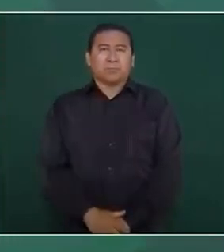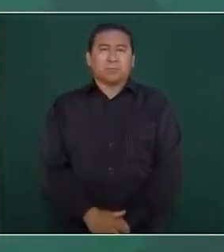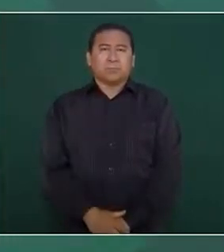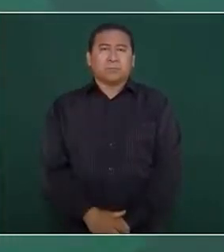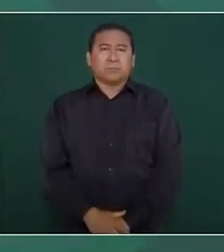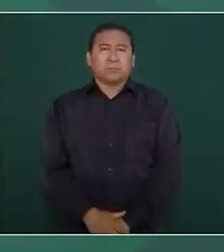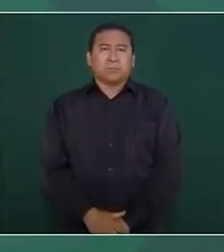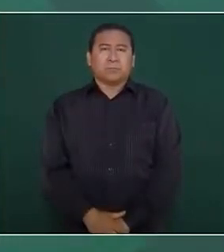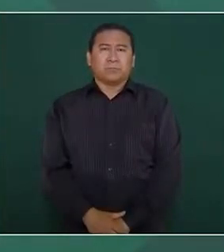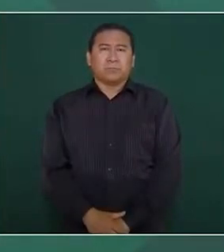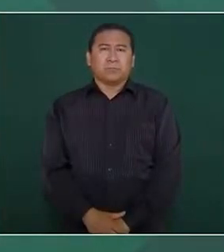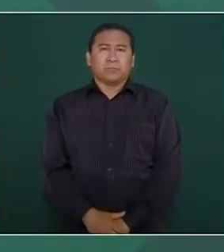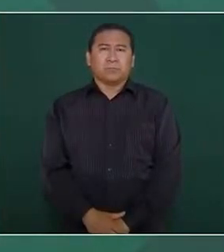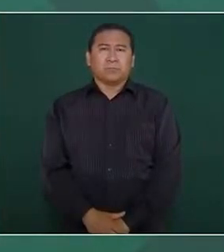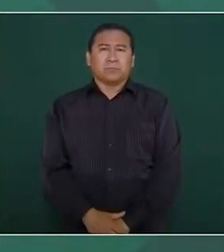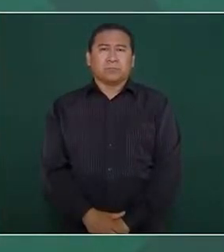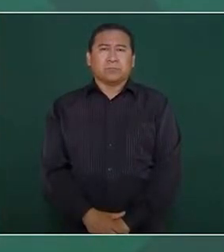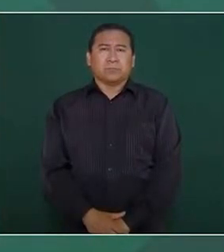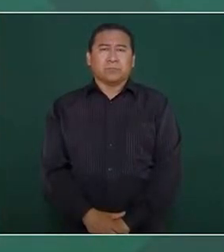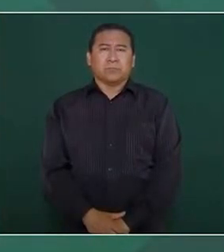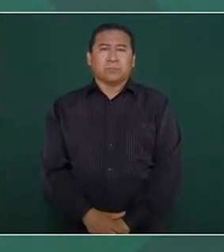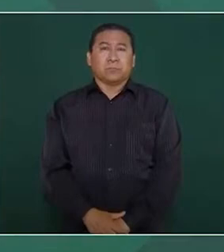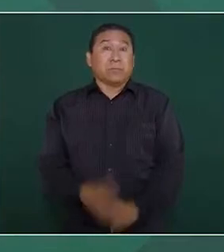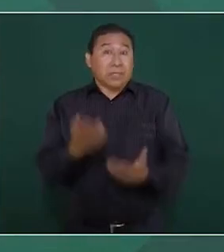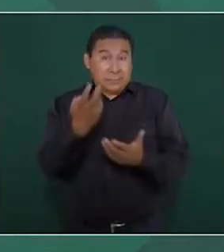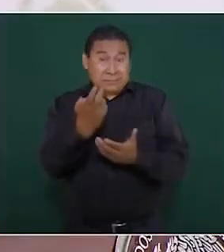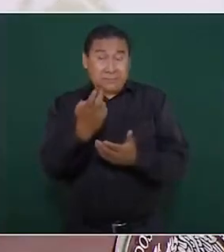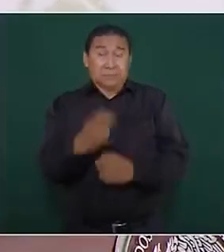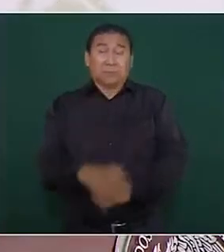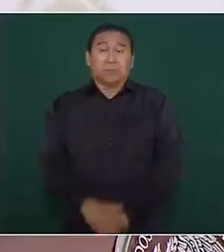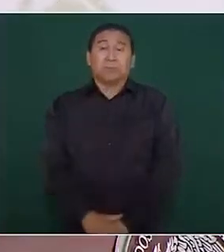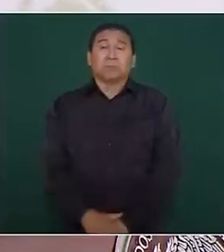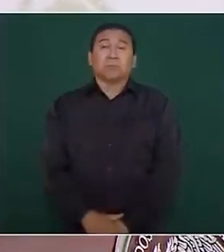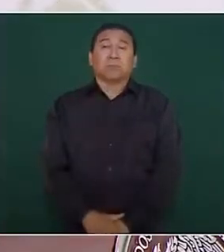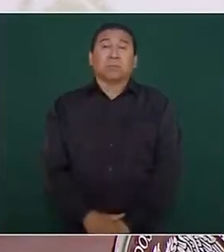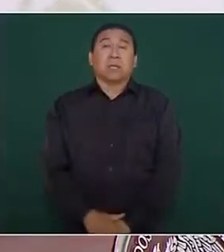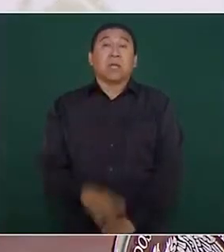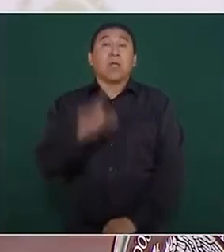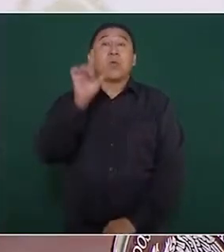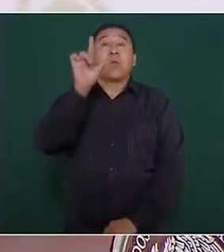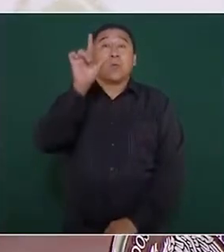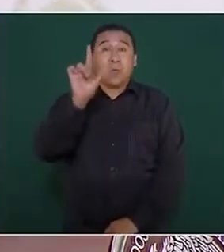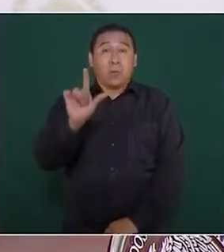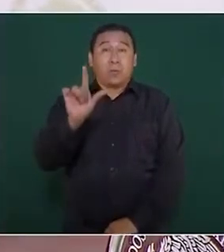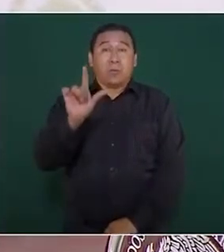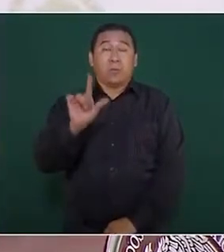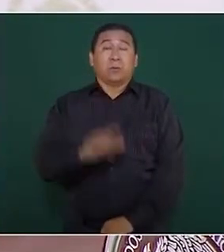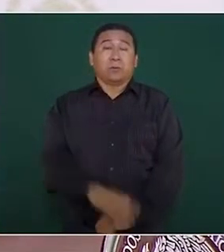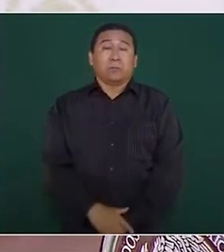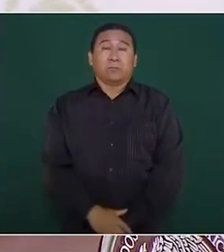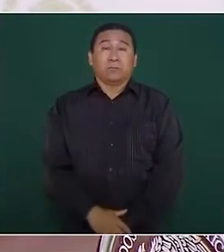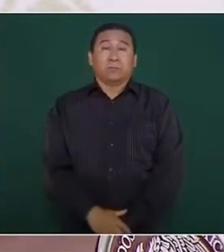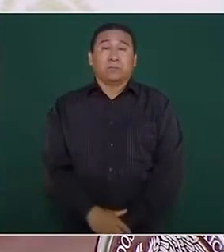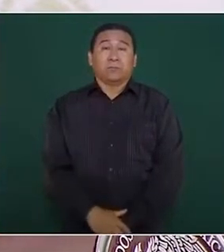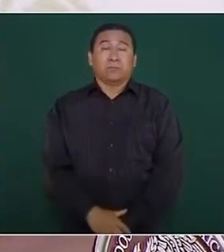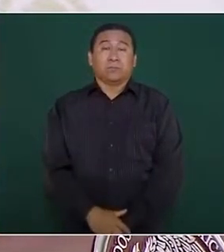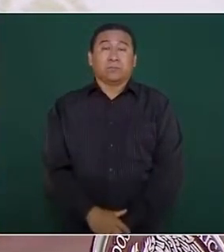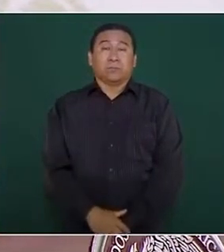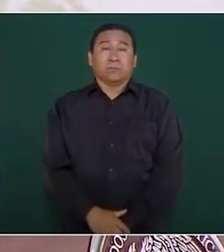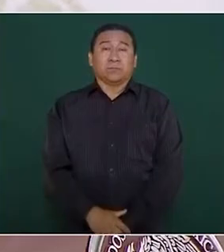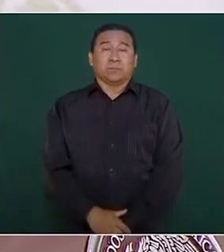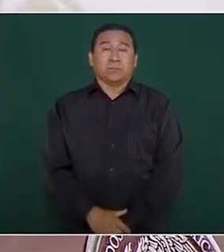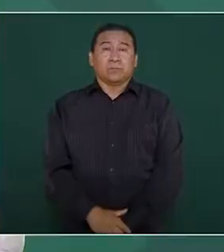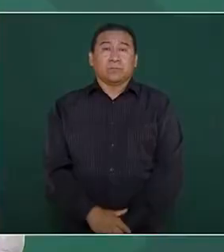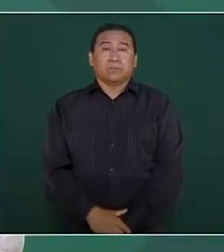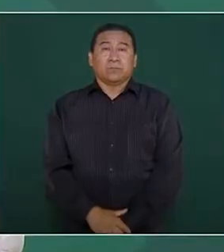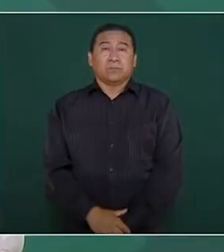pero así es esto, el lunes vamos a ir a